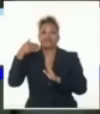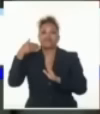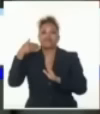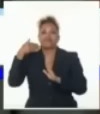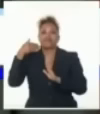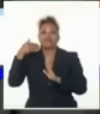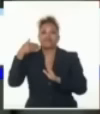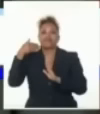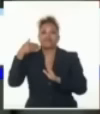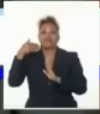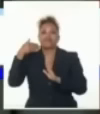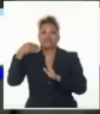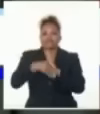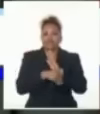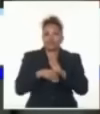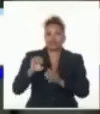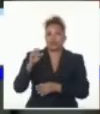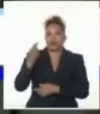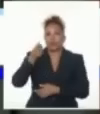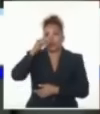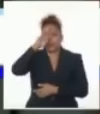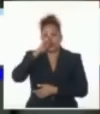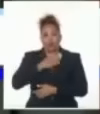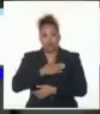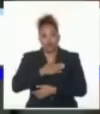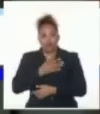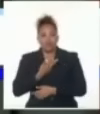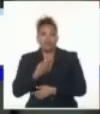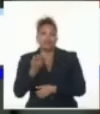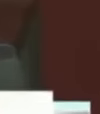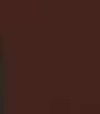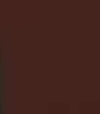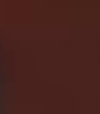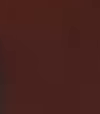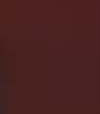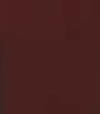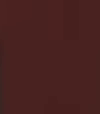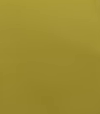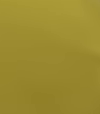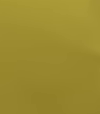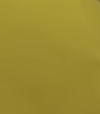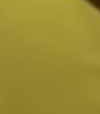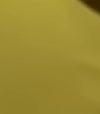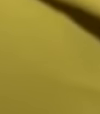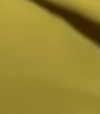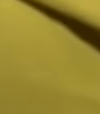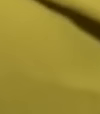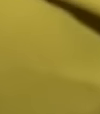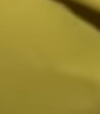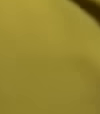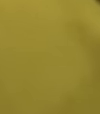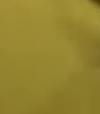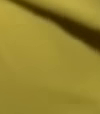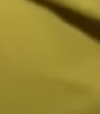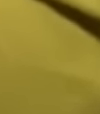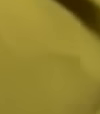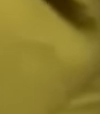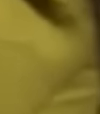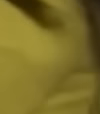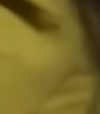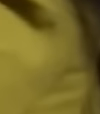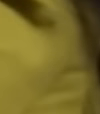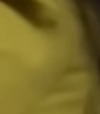Señorita Yohana, a ver qué más dice. Y responsabilizar a Cuba por el impacto de sus medidas. Mantener a Cuba en la espurialista